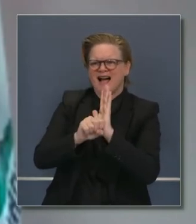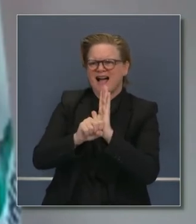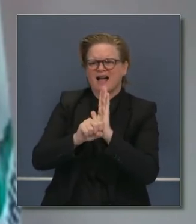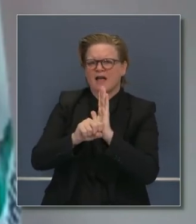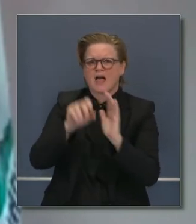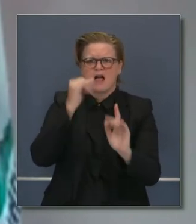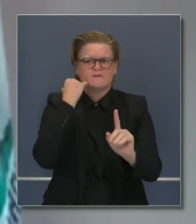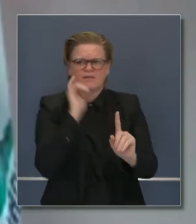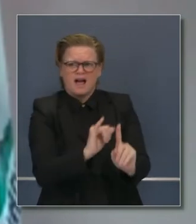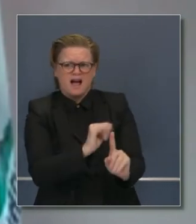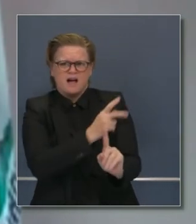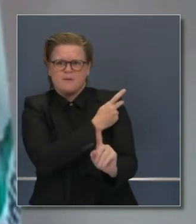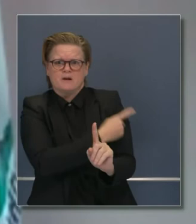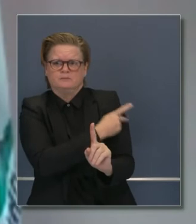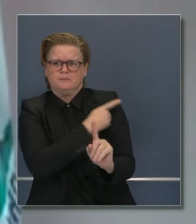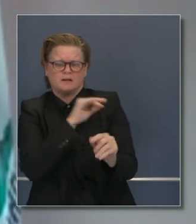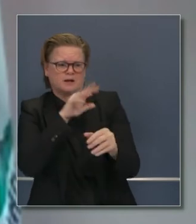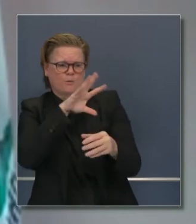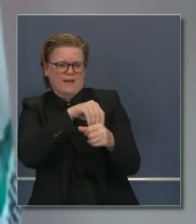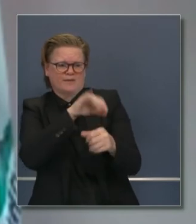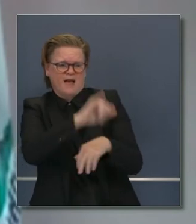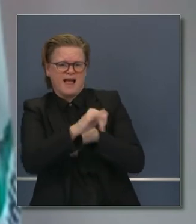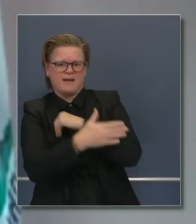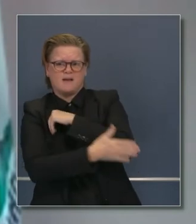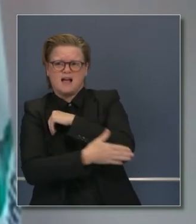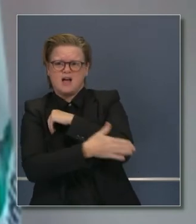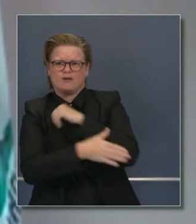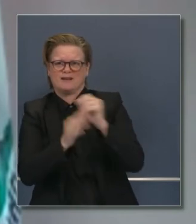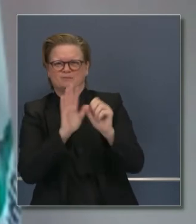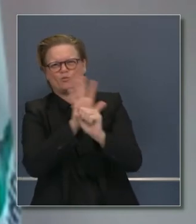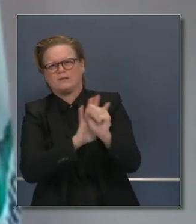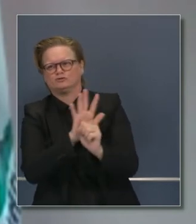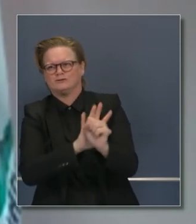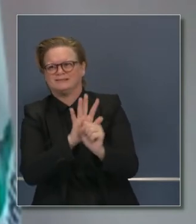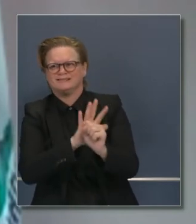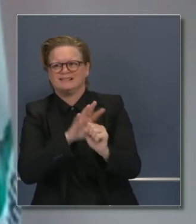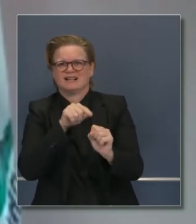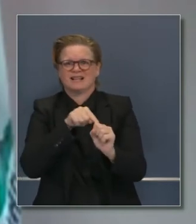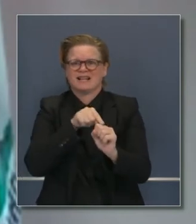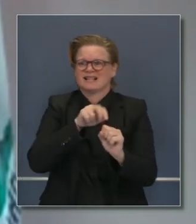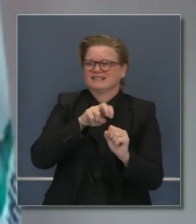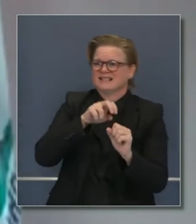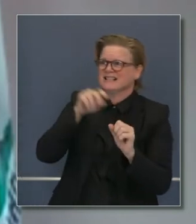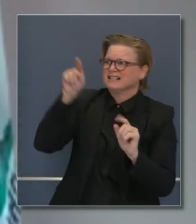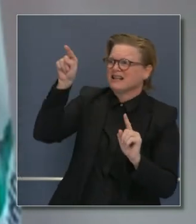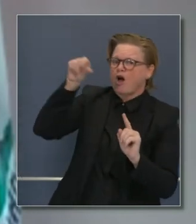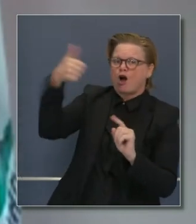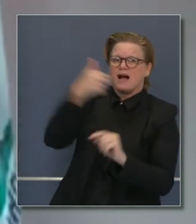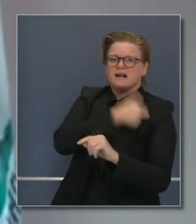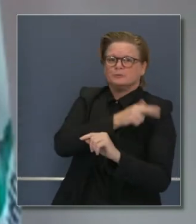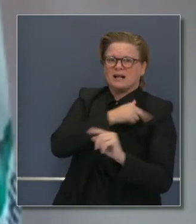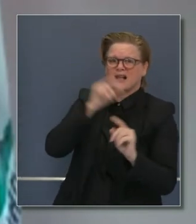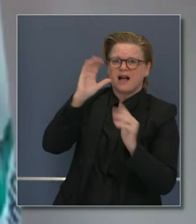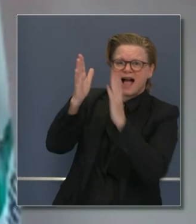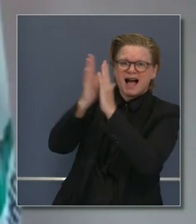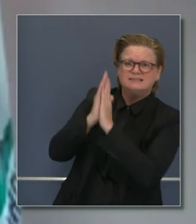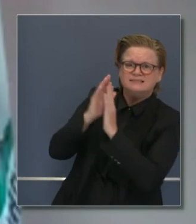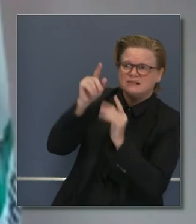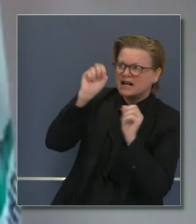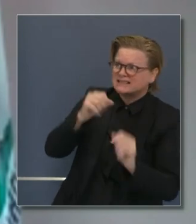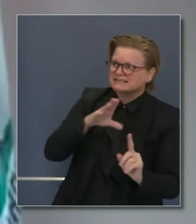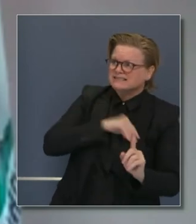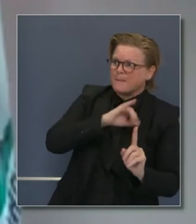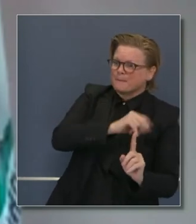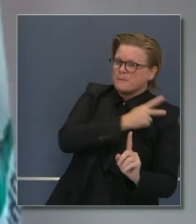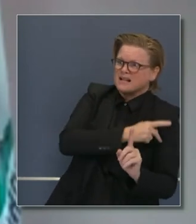alguna región podrían ser trasladados a otro hospital en otra región. Y como lo hemos hecho antes,